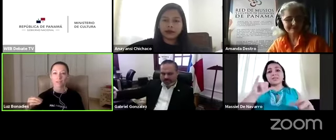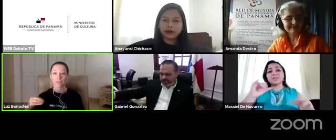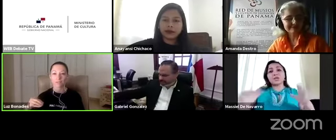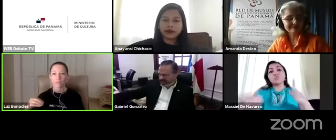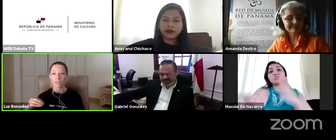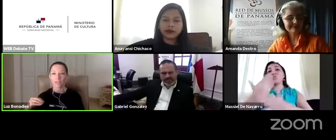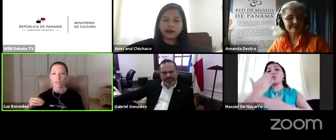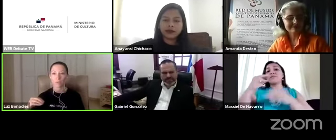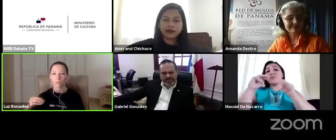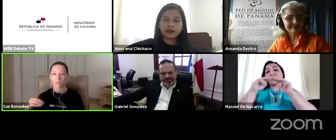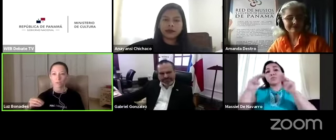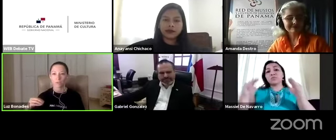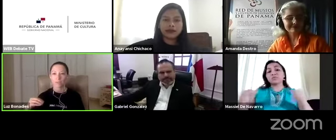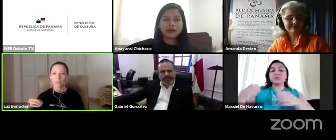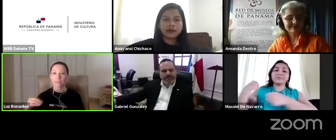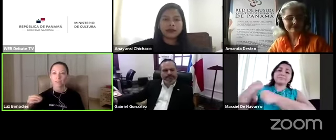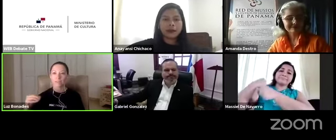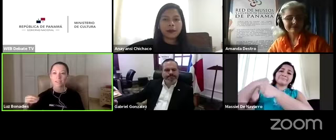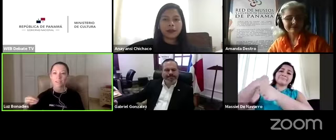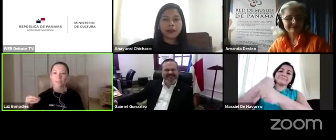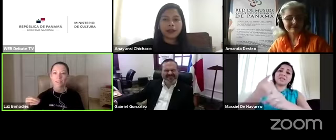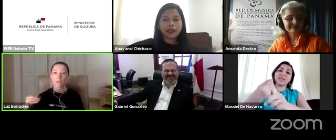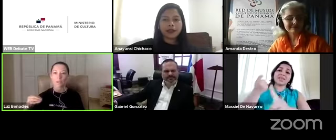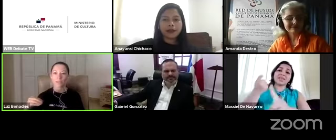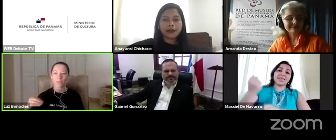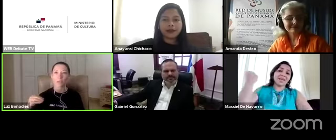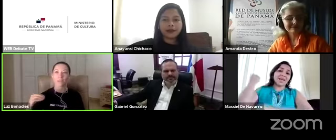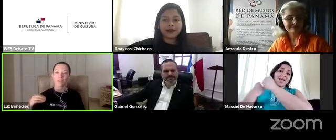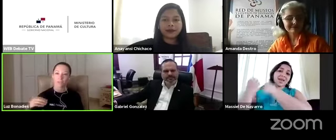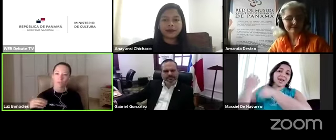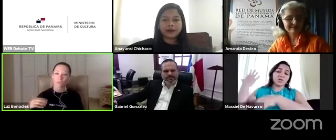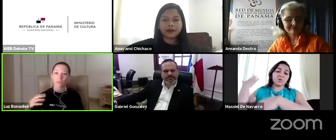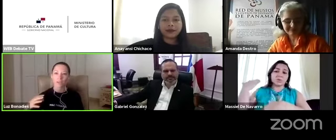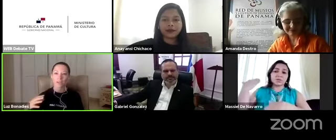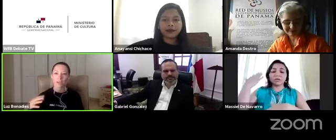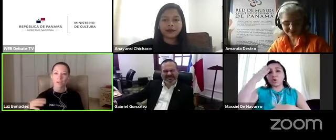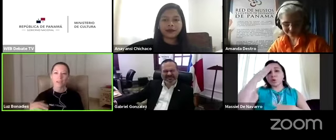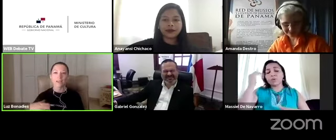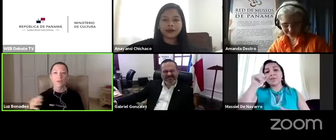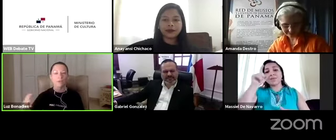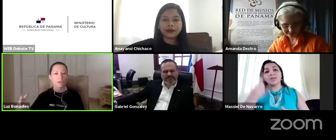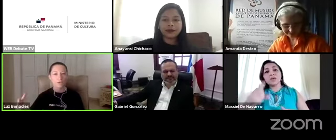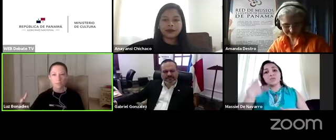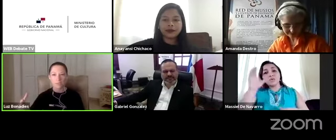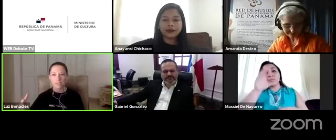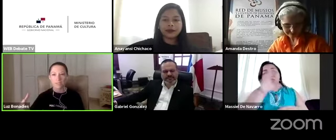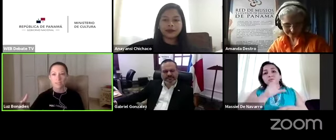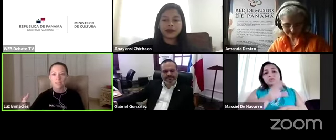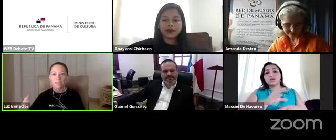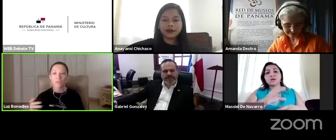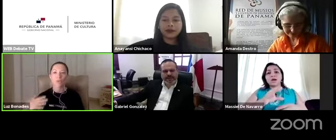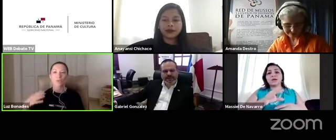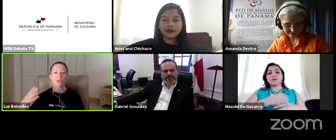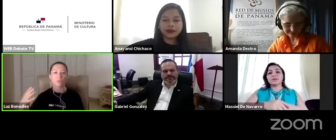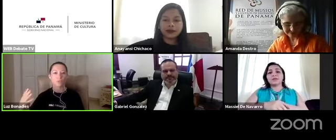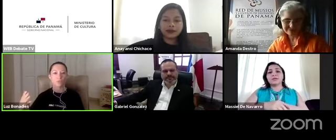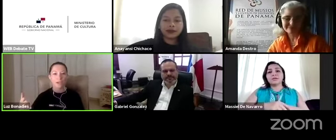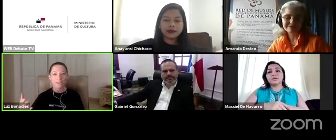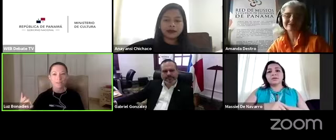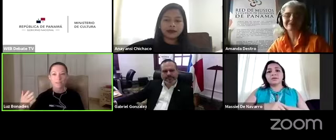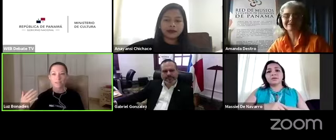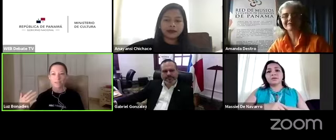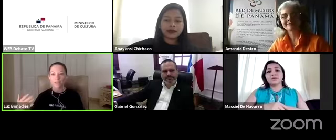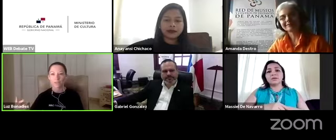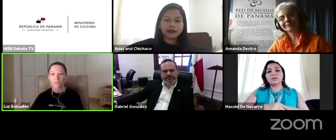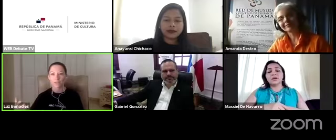museo que viene trabajando desde el año pasado, ya que precisamente encontrar una definición que pueda englobar comprensivamente todo lo que los museos